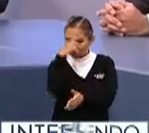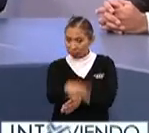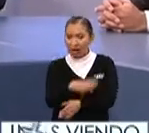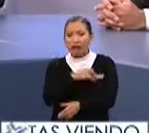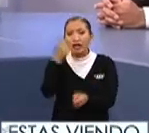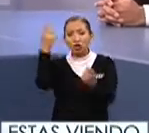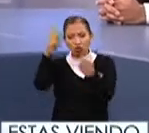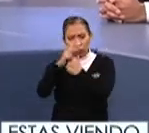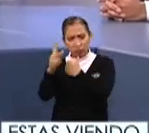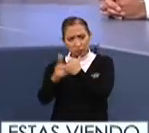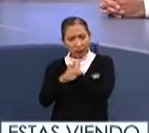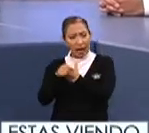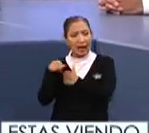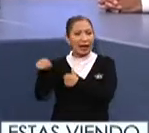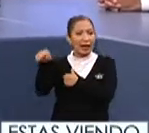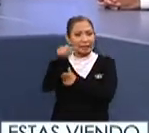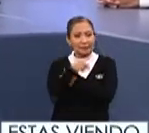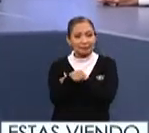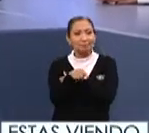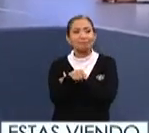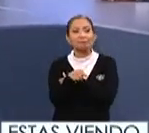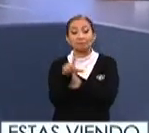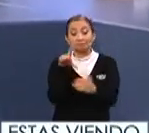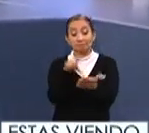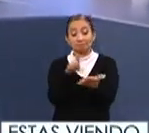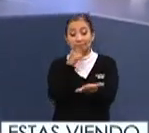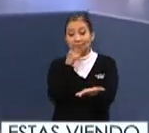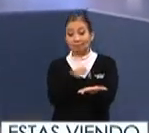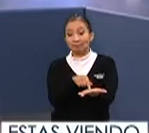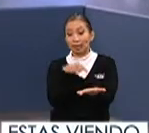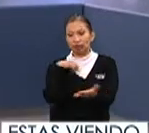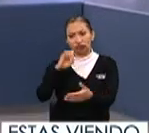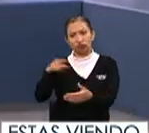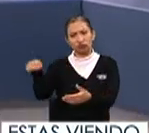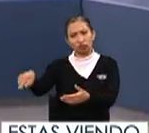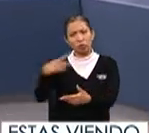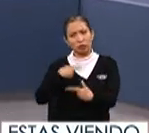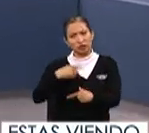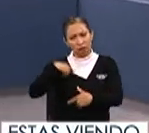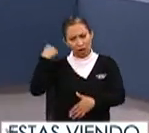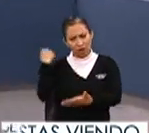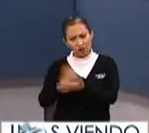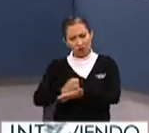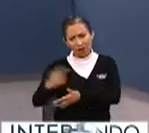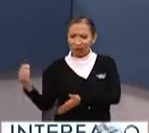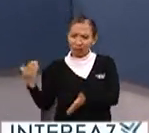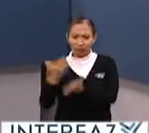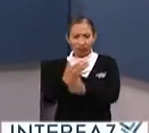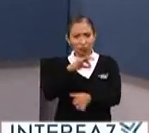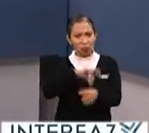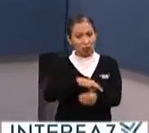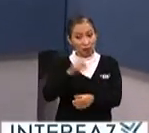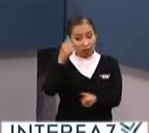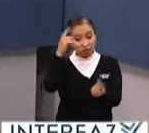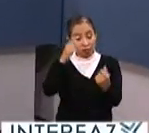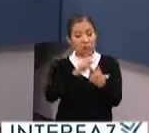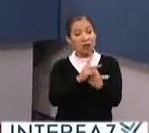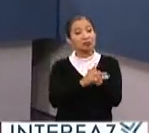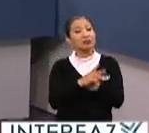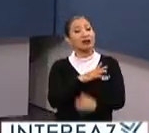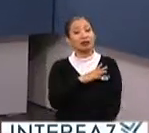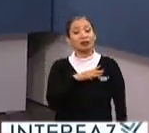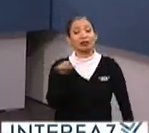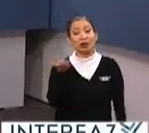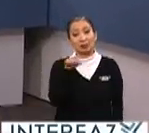Hay países donde por ley estás obligado como ciudadano a ir a votar. Hay países que hacen eso,